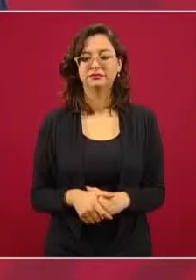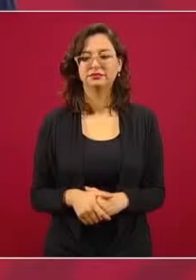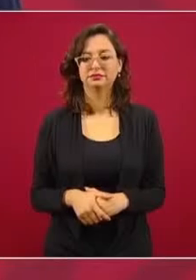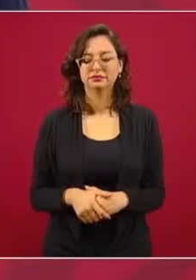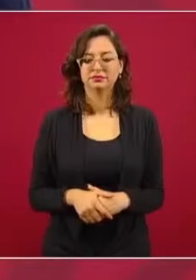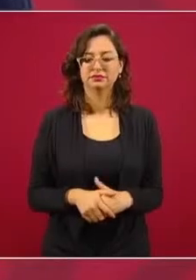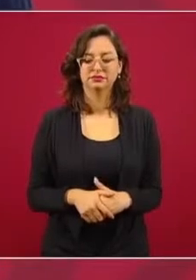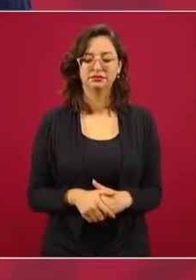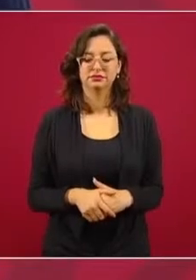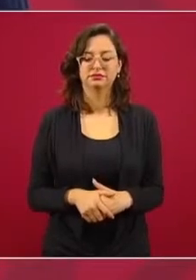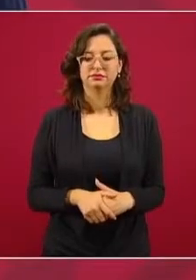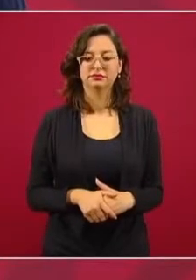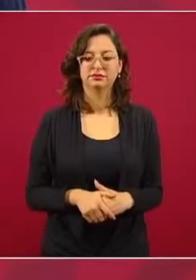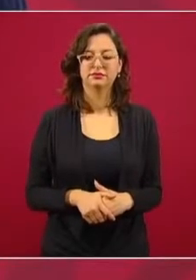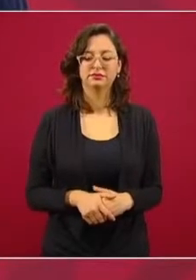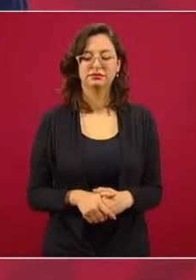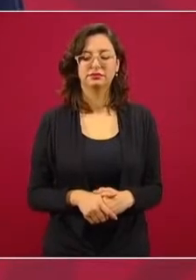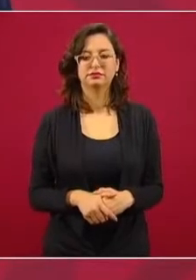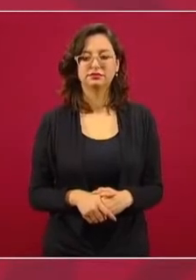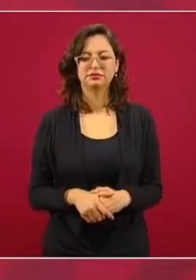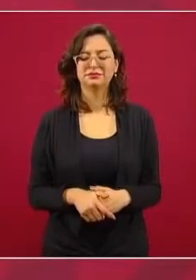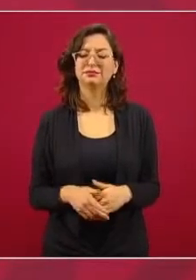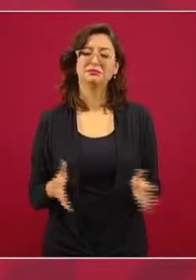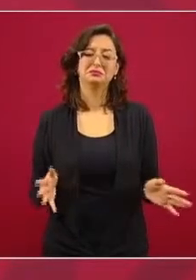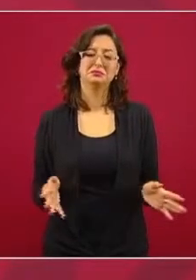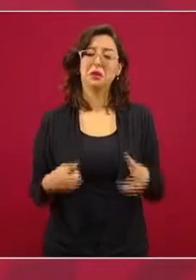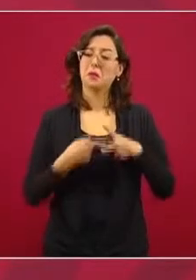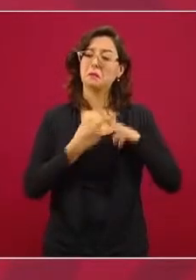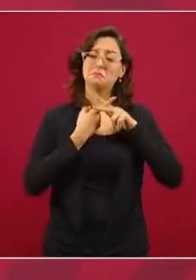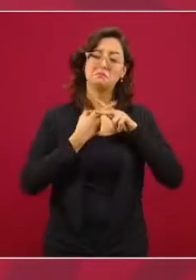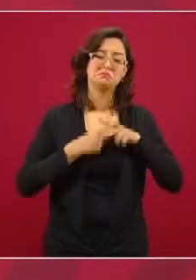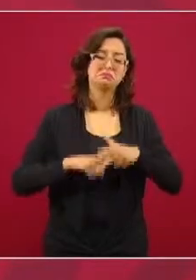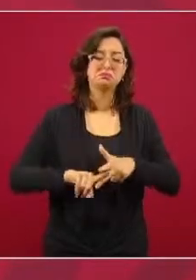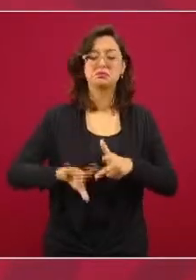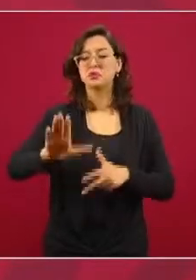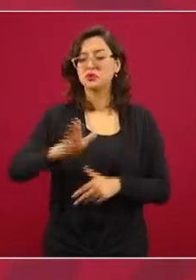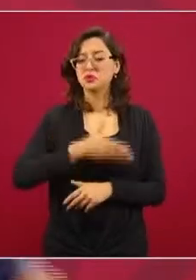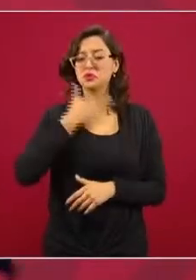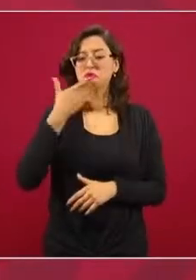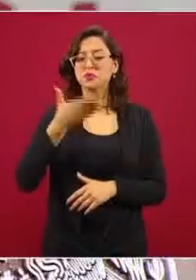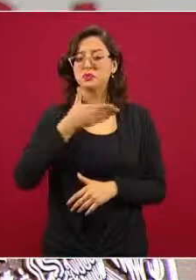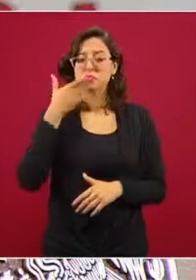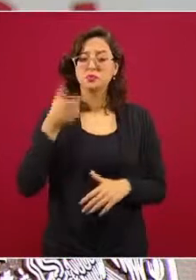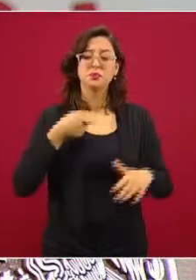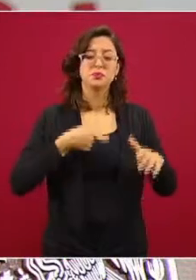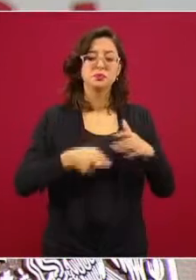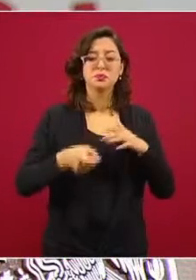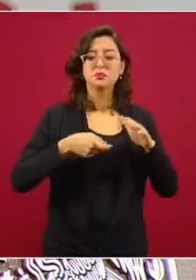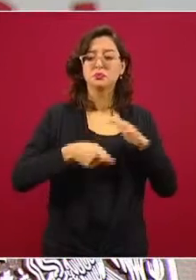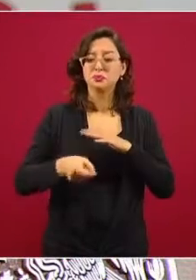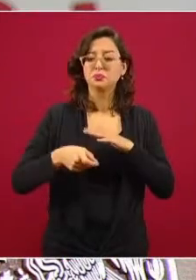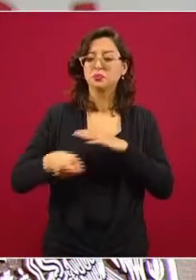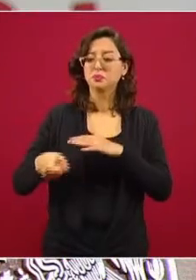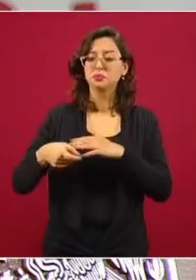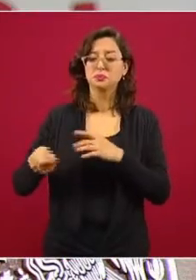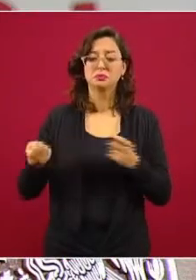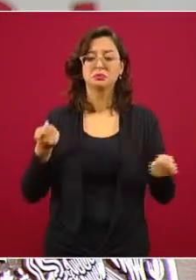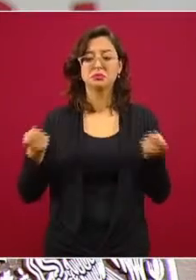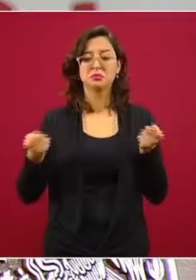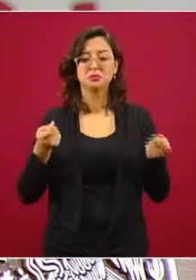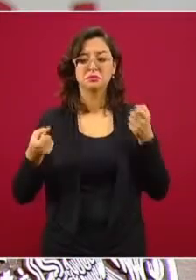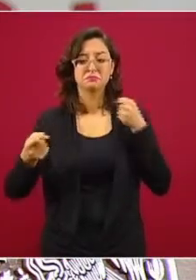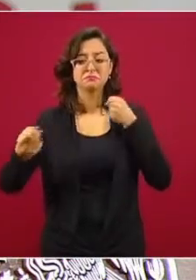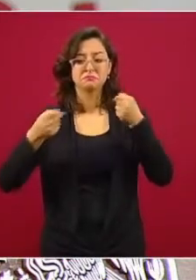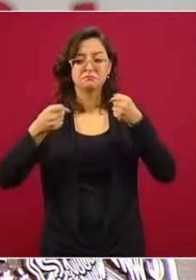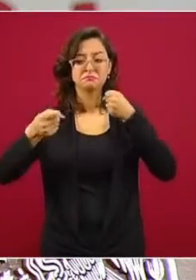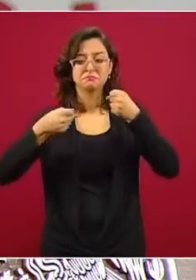Entonces, desde esa época está lo de la subvención a